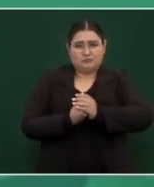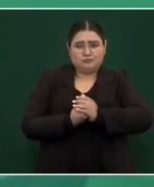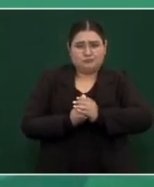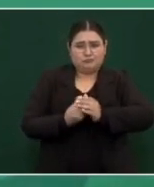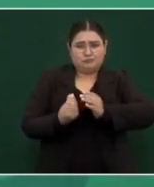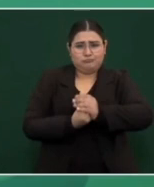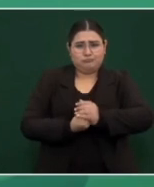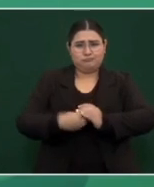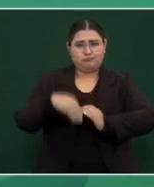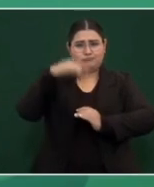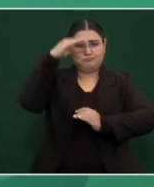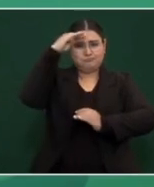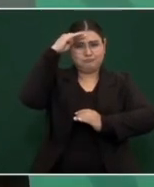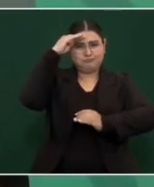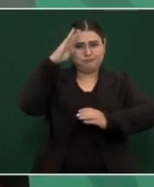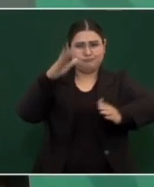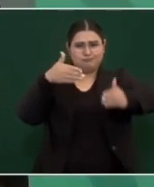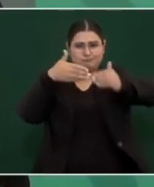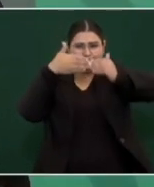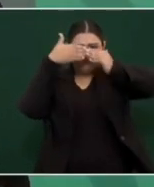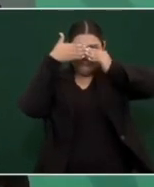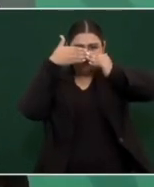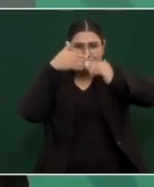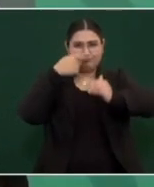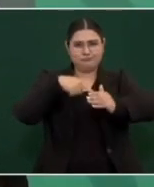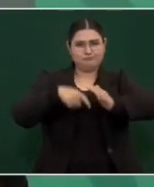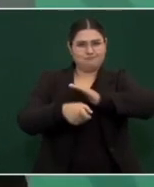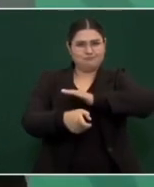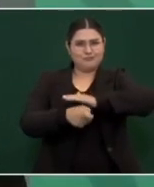y corruptos.